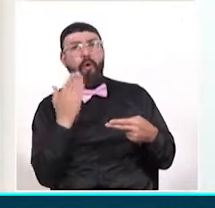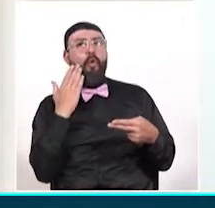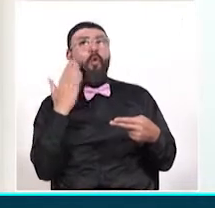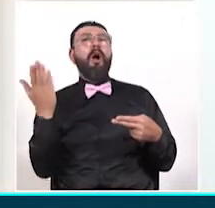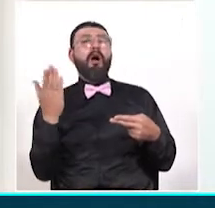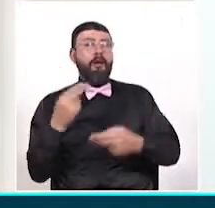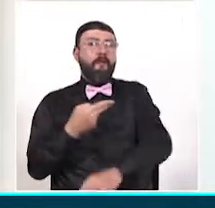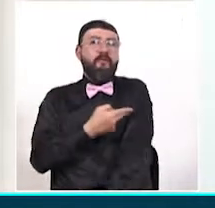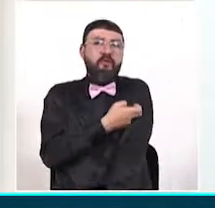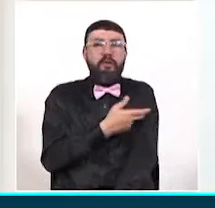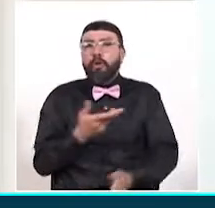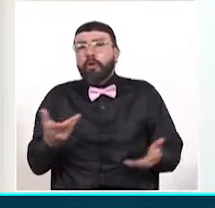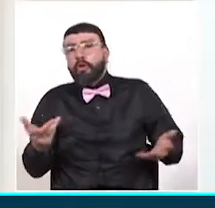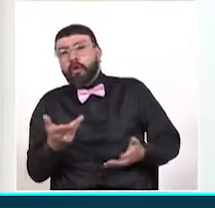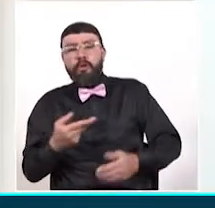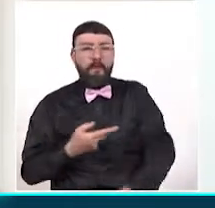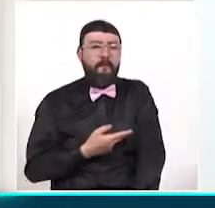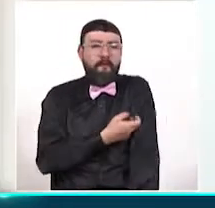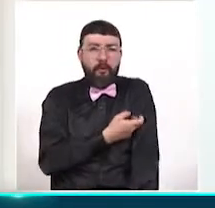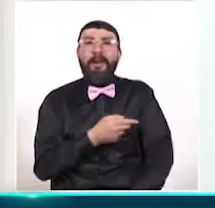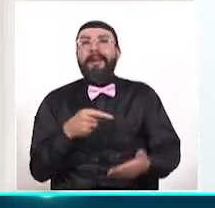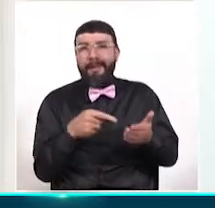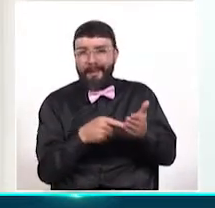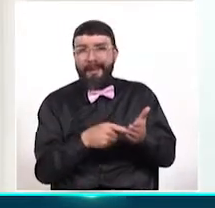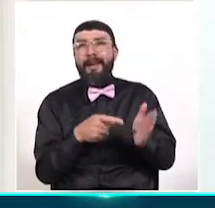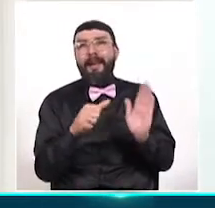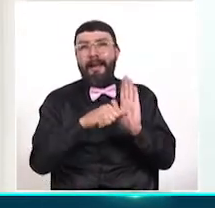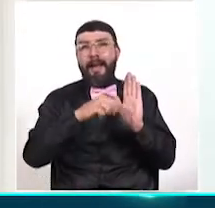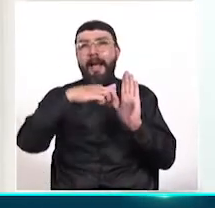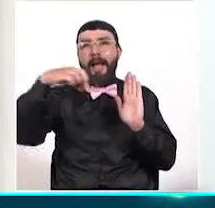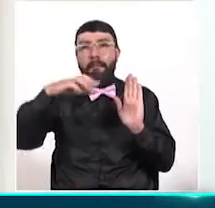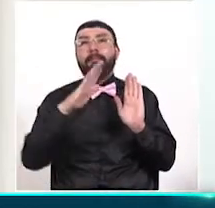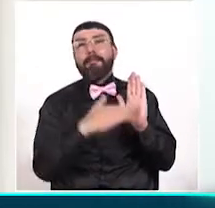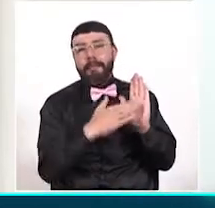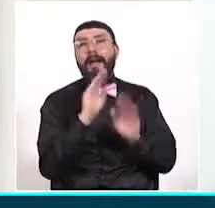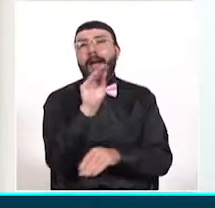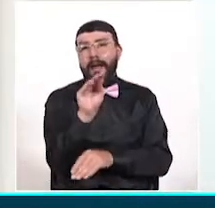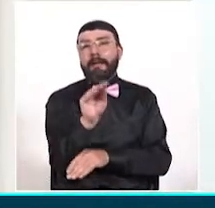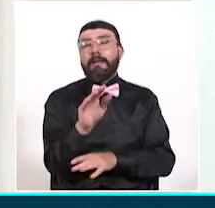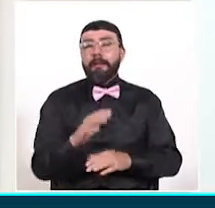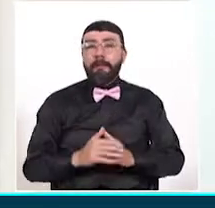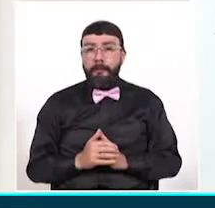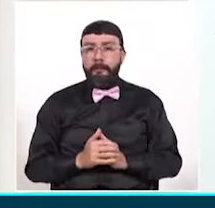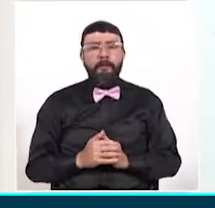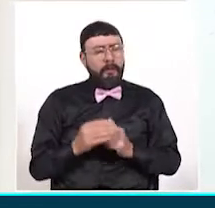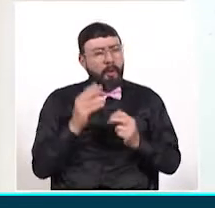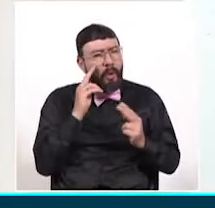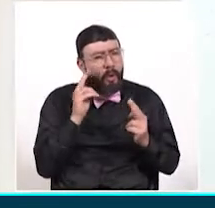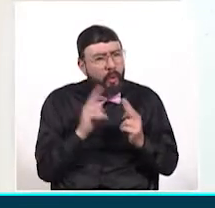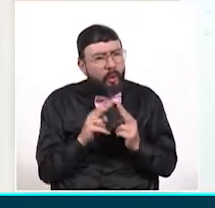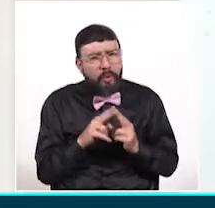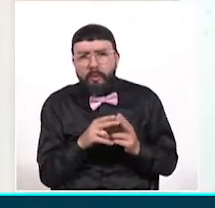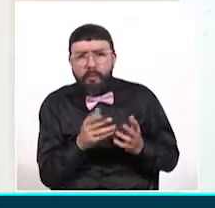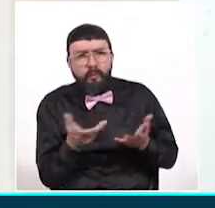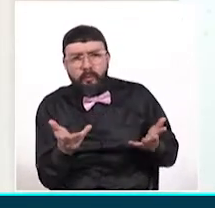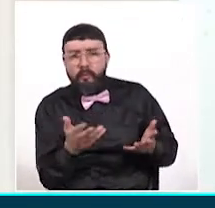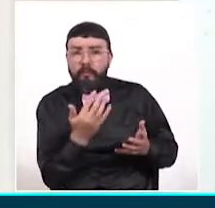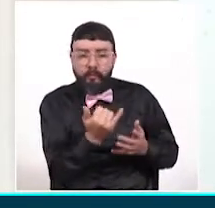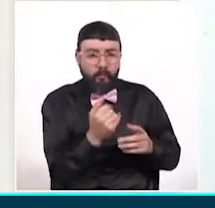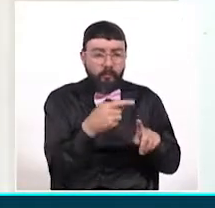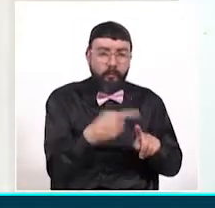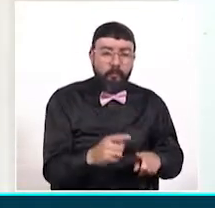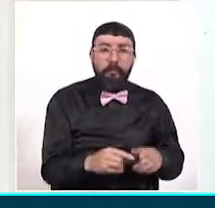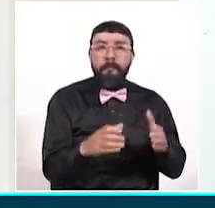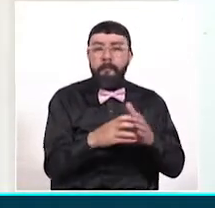conocer más detalles de la fecha y el lugar donde podrán acceder al biológico. Pero para conocer pormenores de todo lo que adelanta la